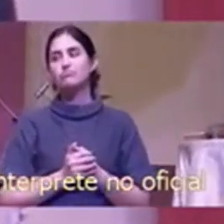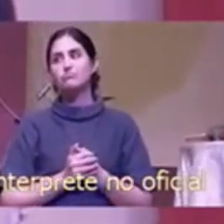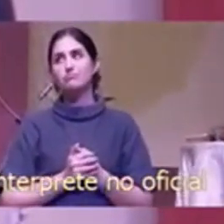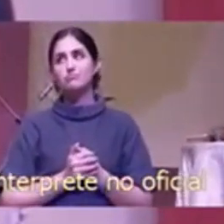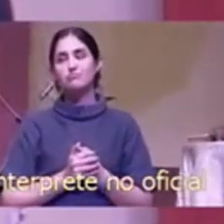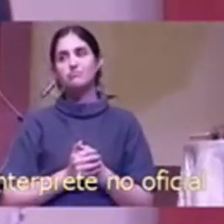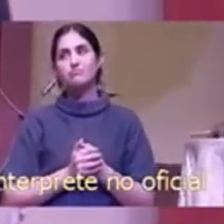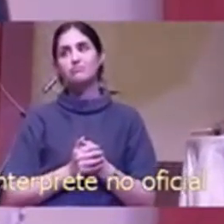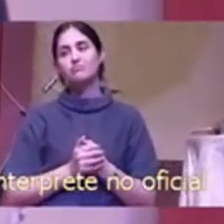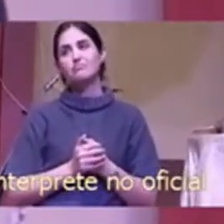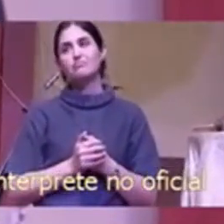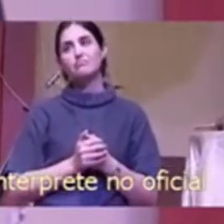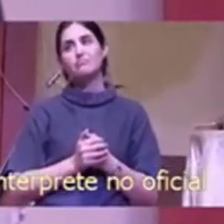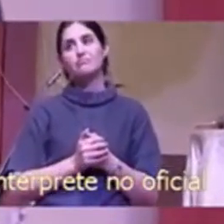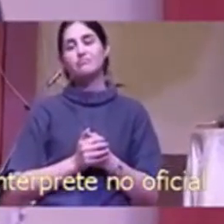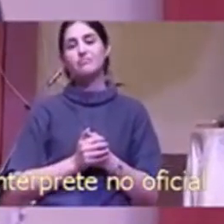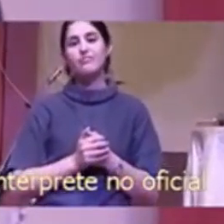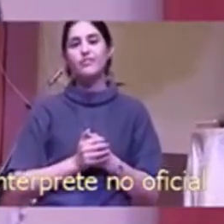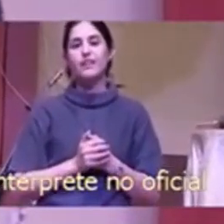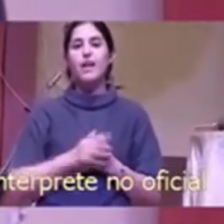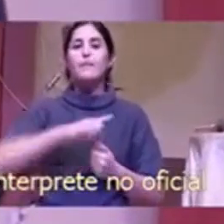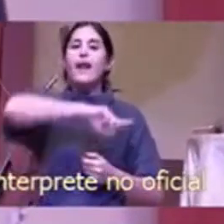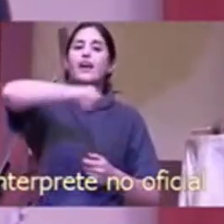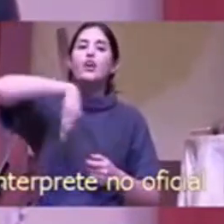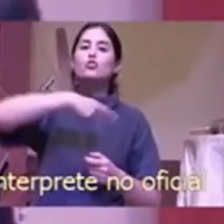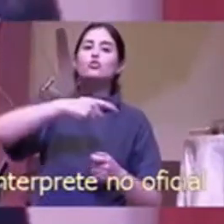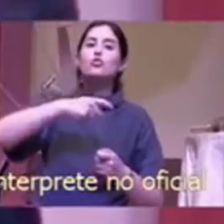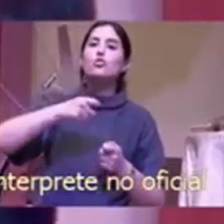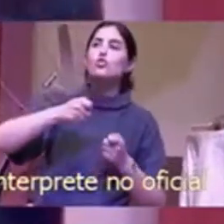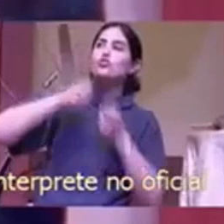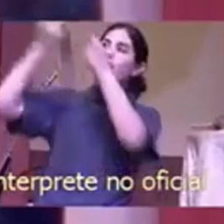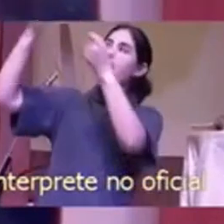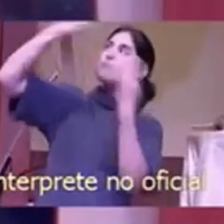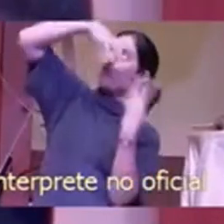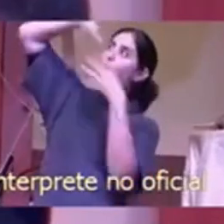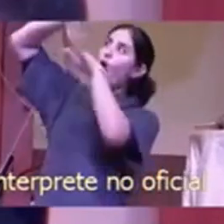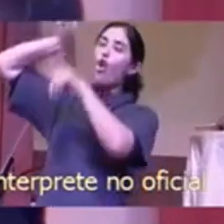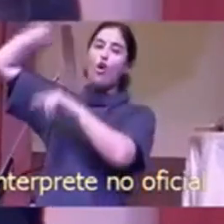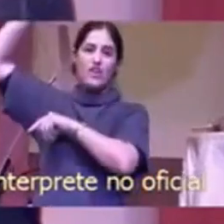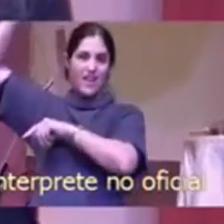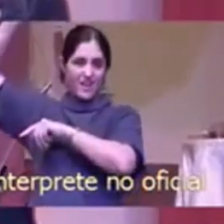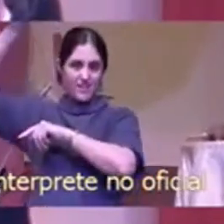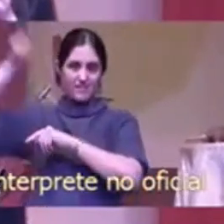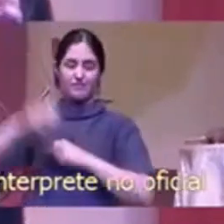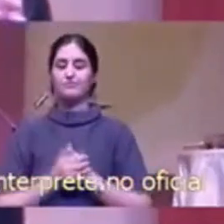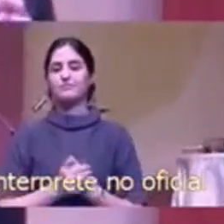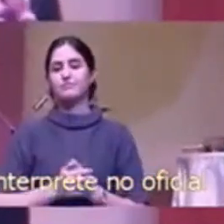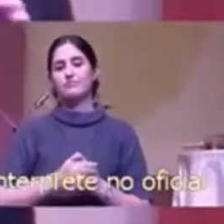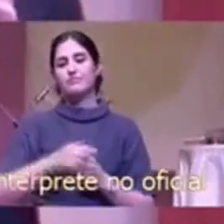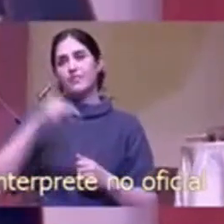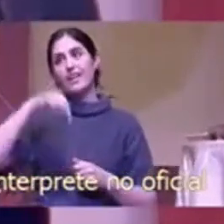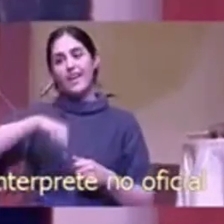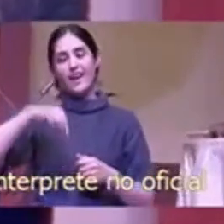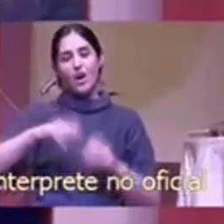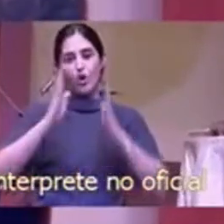glorifiquen a su Padre que está en los cielos. Oremos.